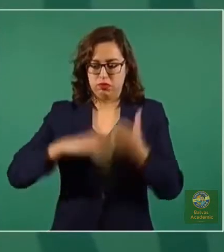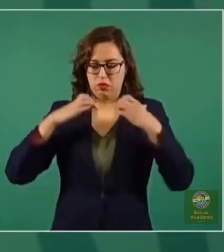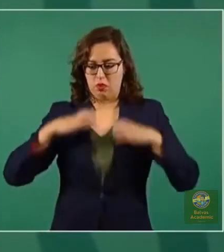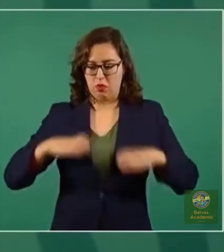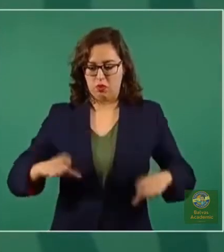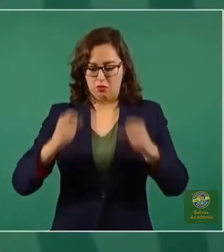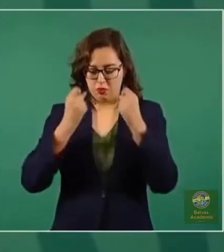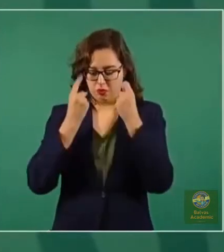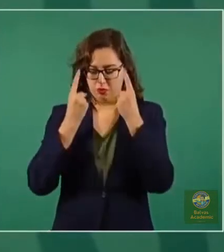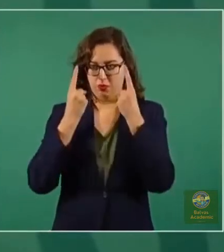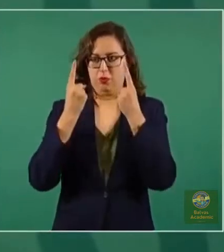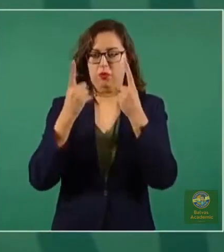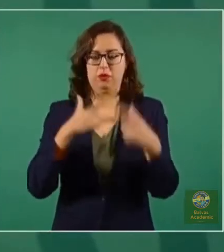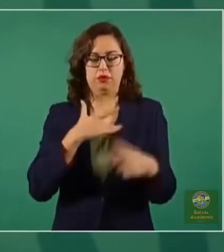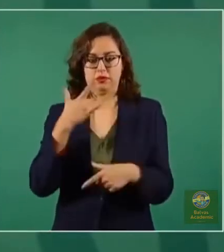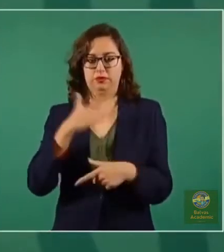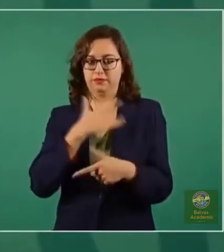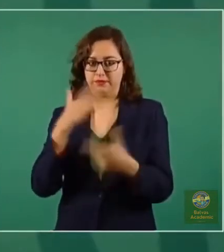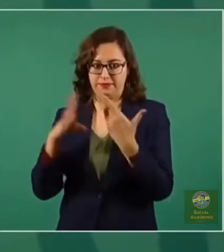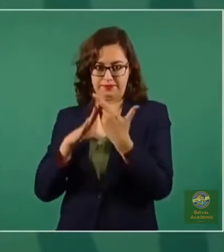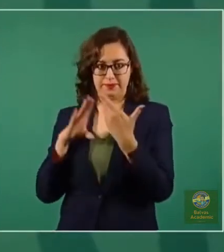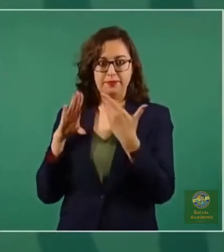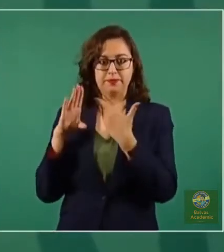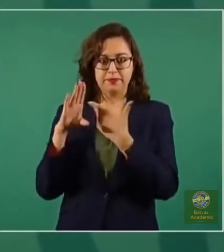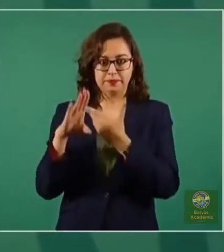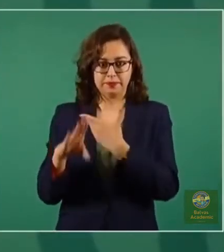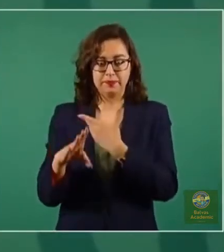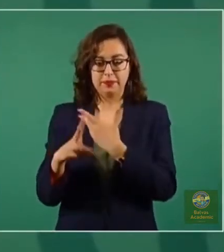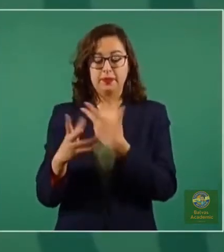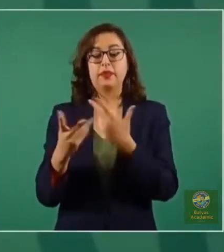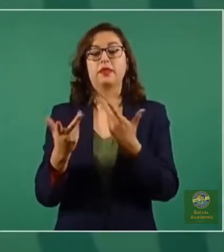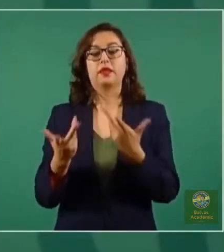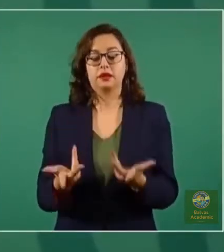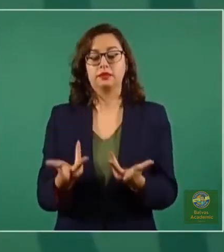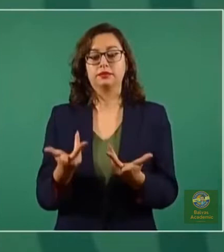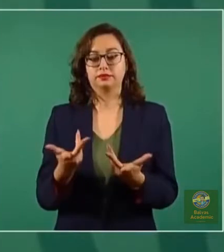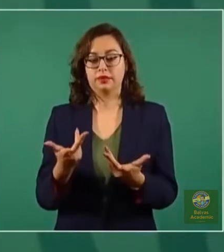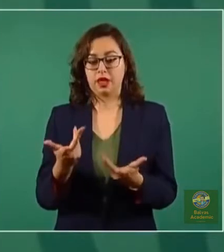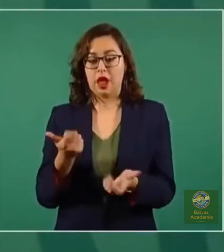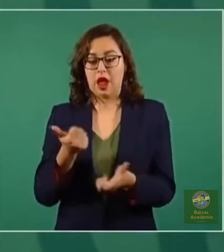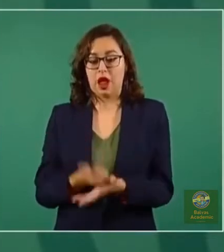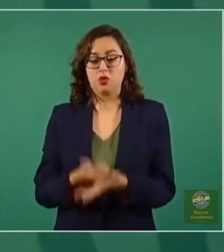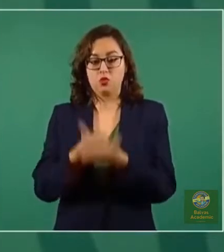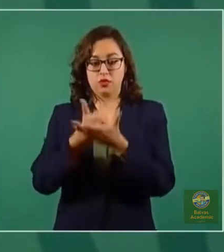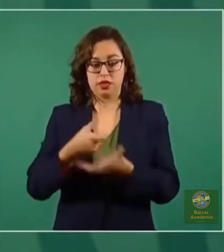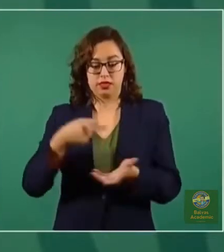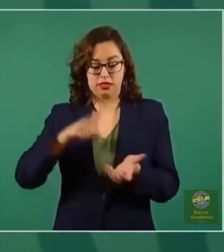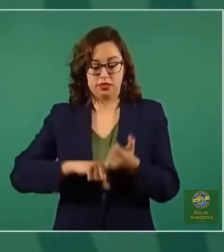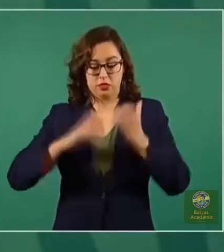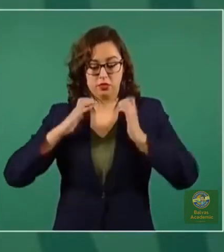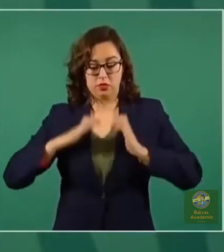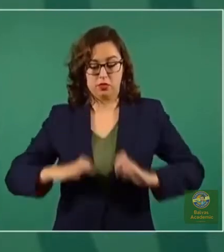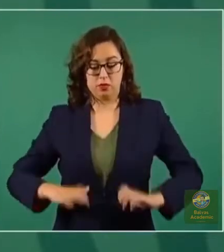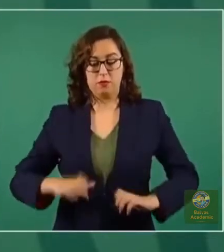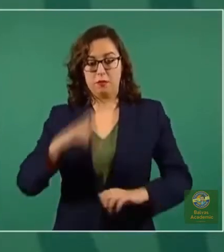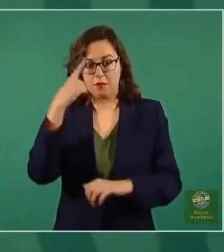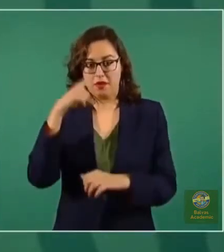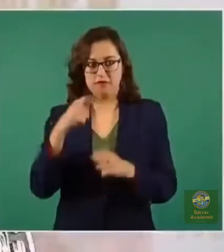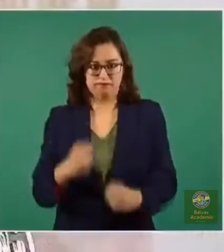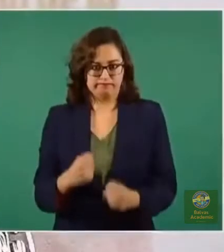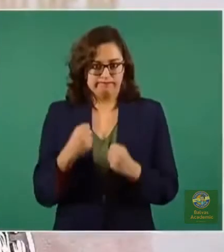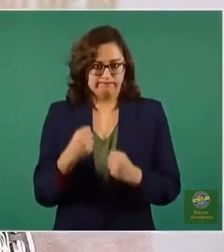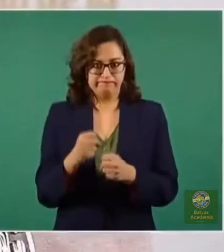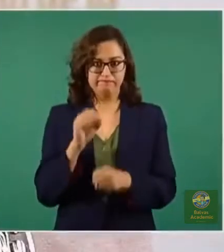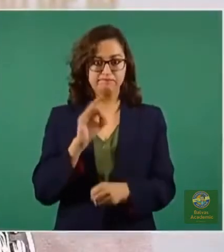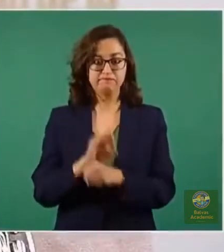son capaces por supuesto de causar infección, pero estimulan al sistema de defensas. Y uno de los indicadores